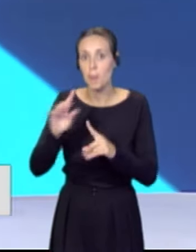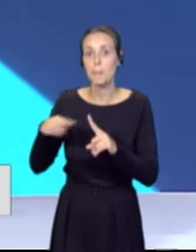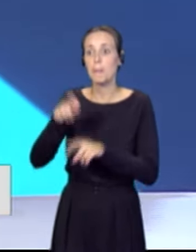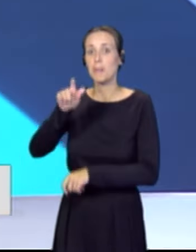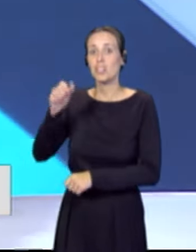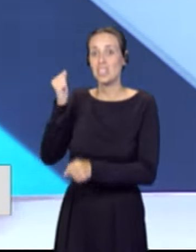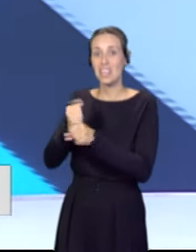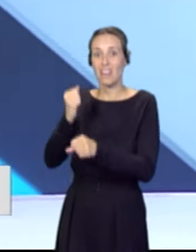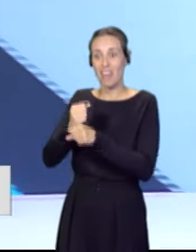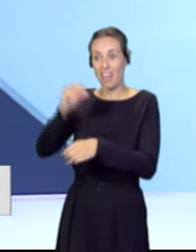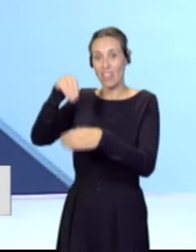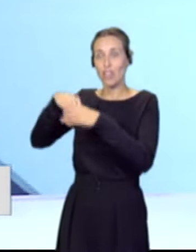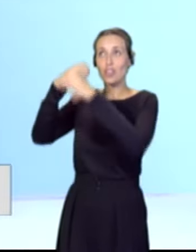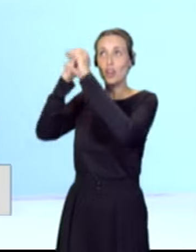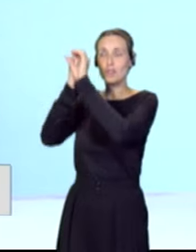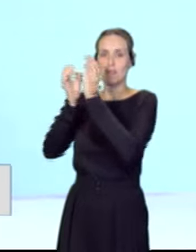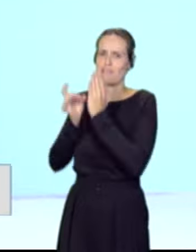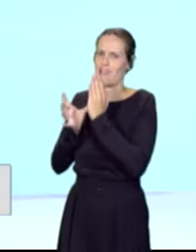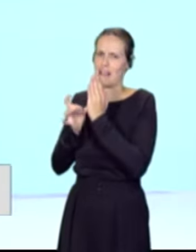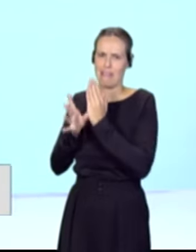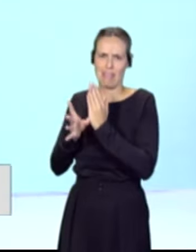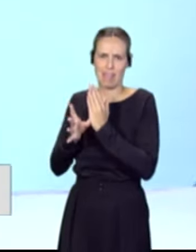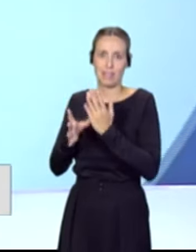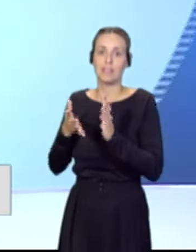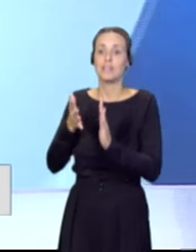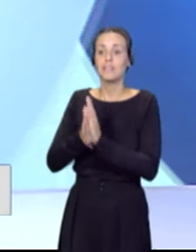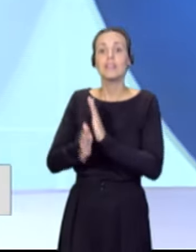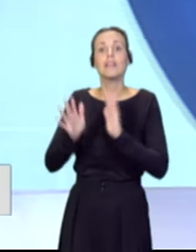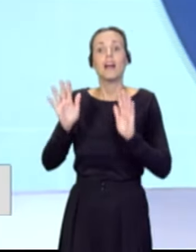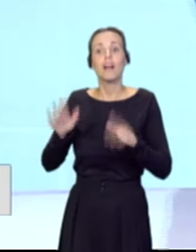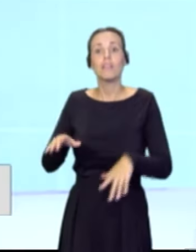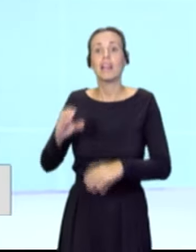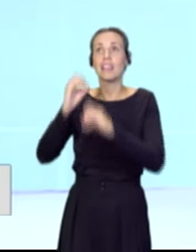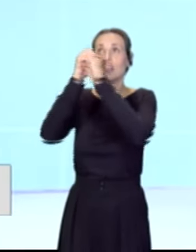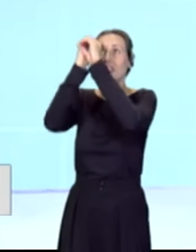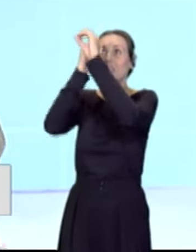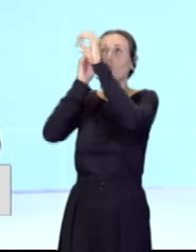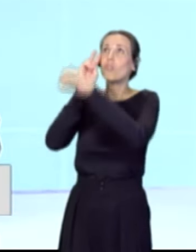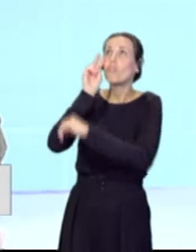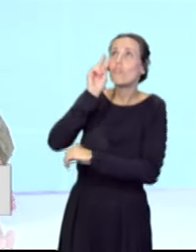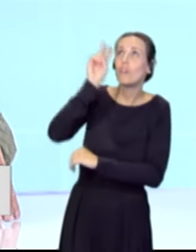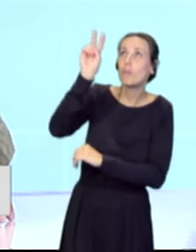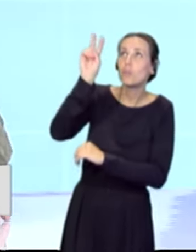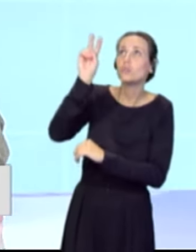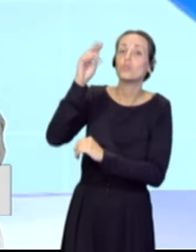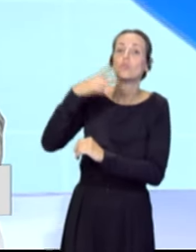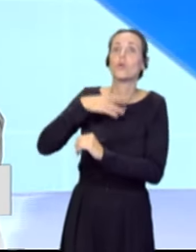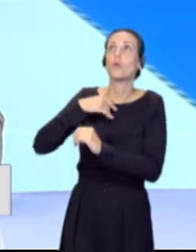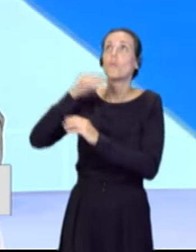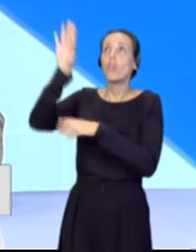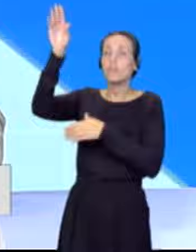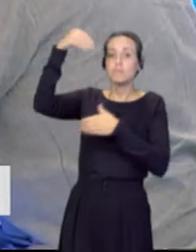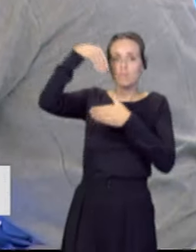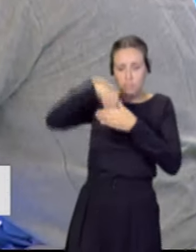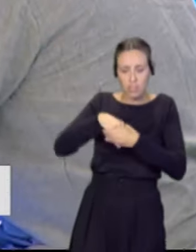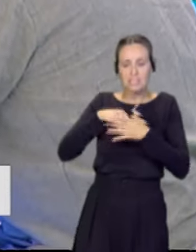que trabajan en el observatorio, permite el que lo que producen los telescopios se introduzca en sistemas de ciencia